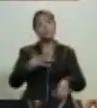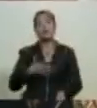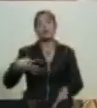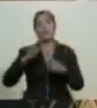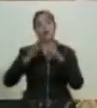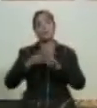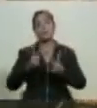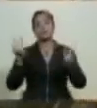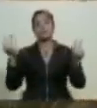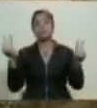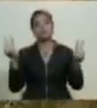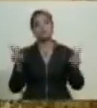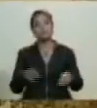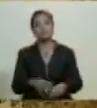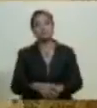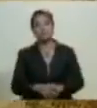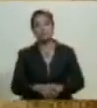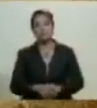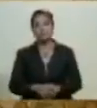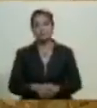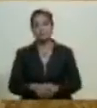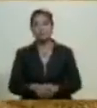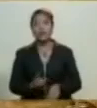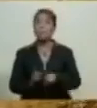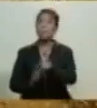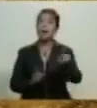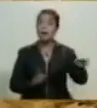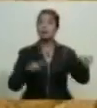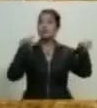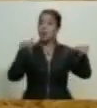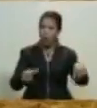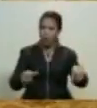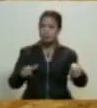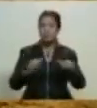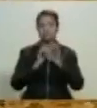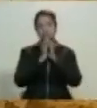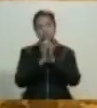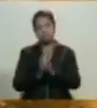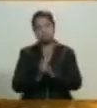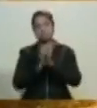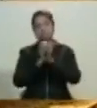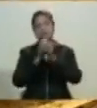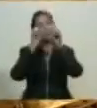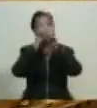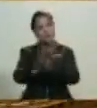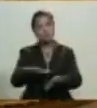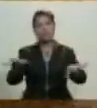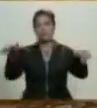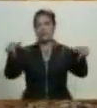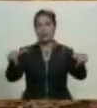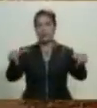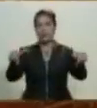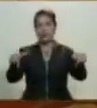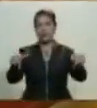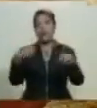paz para ellos quiero expresar hoy mi bendición y para estos